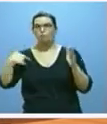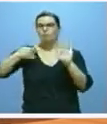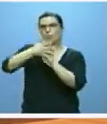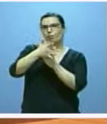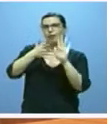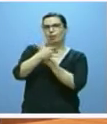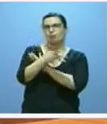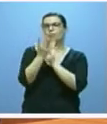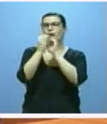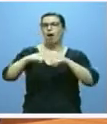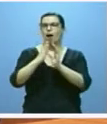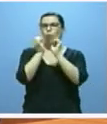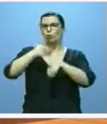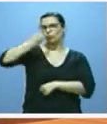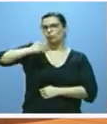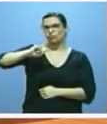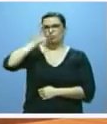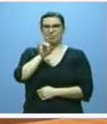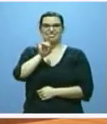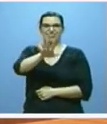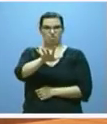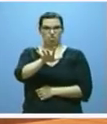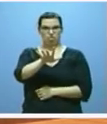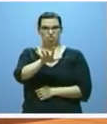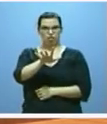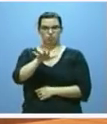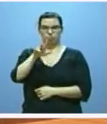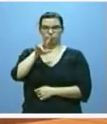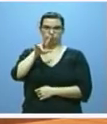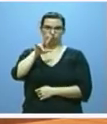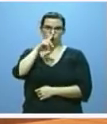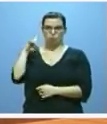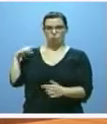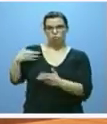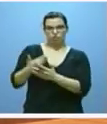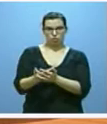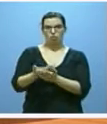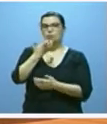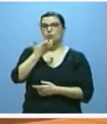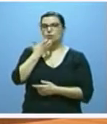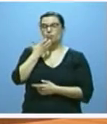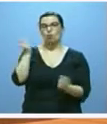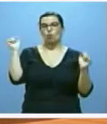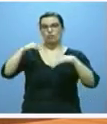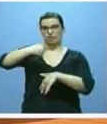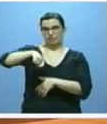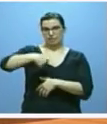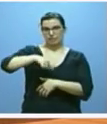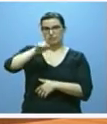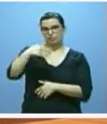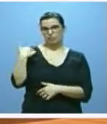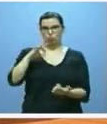importancia suscritos en estos últimos 12 meses, a los que hay que añadir los de la Conferencia de Presidentes del pasado enero.